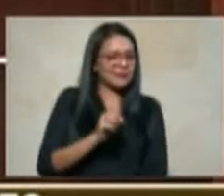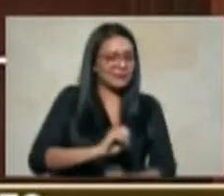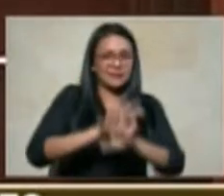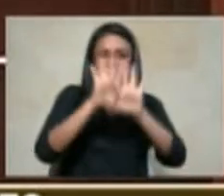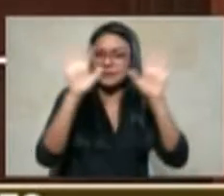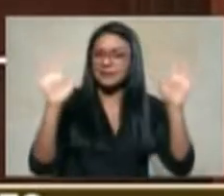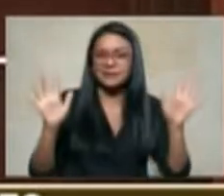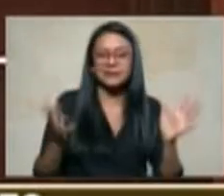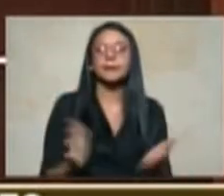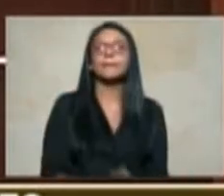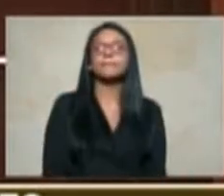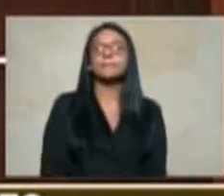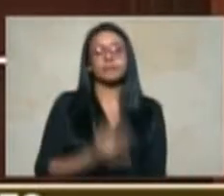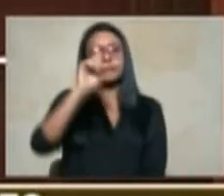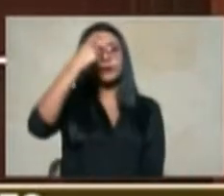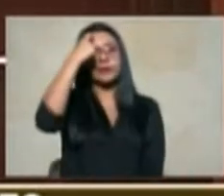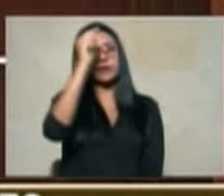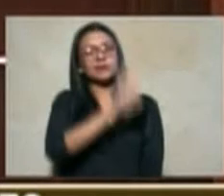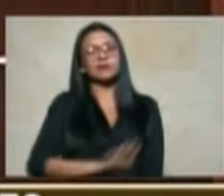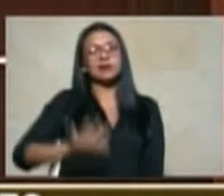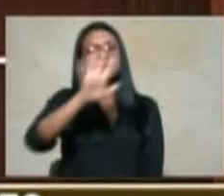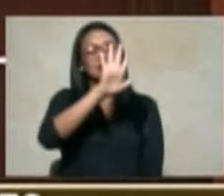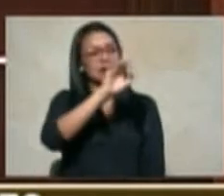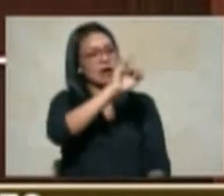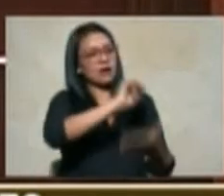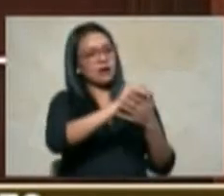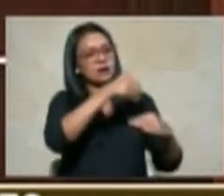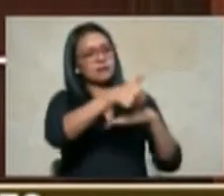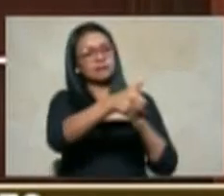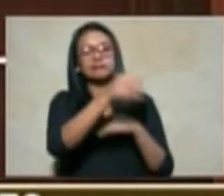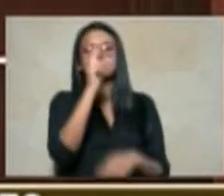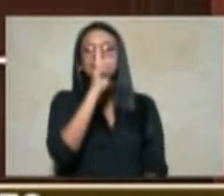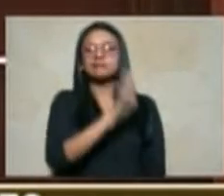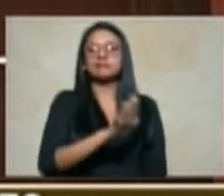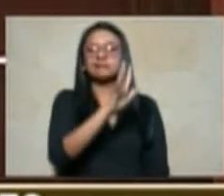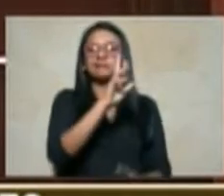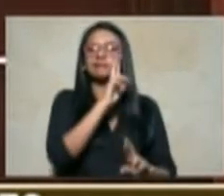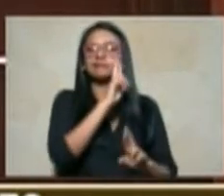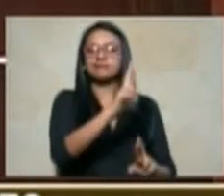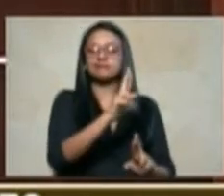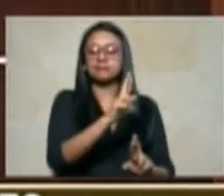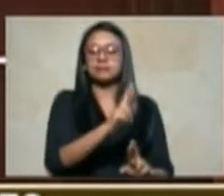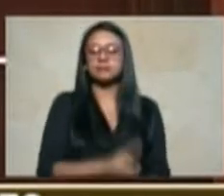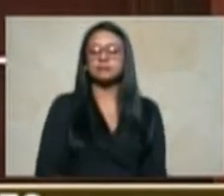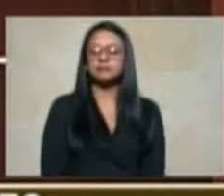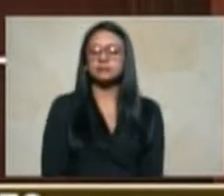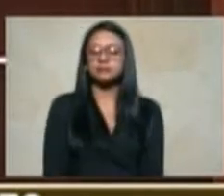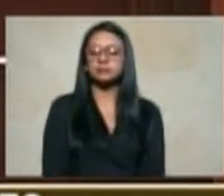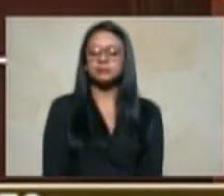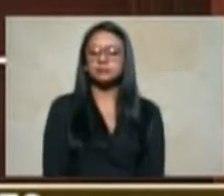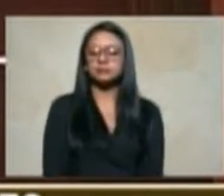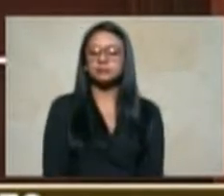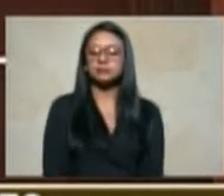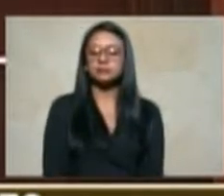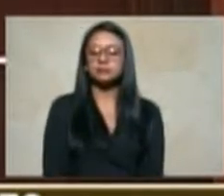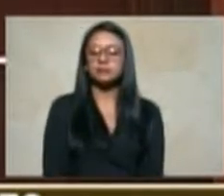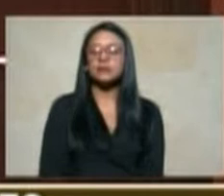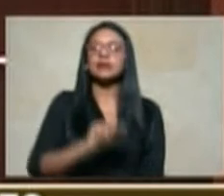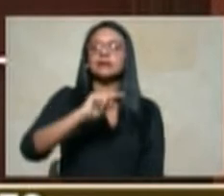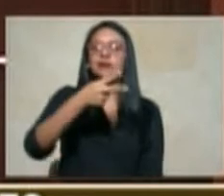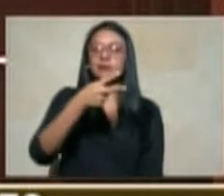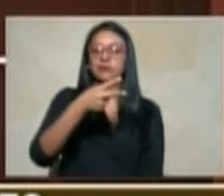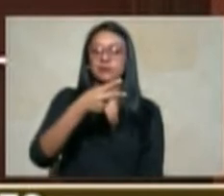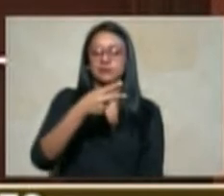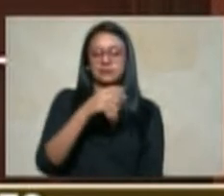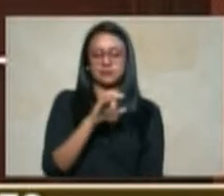nacional así también lo ha reconocido el tema de los segundos ocupantes los segundos ocupantes es un concepto del cual